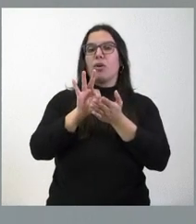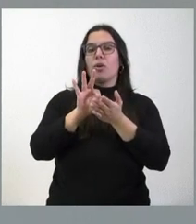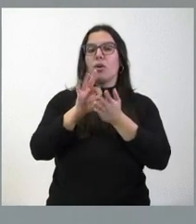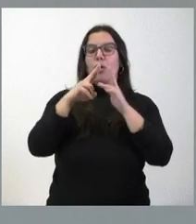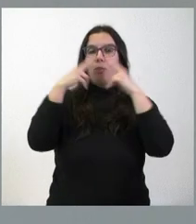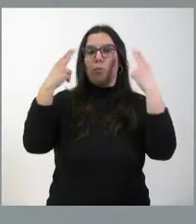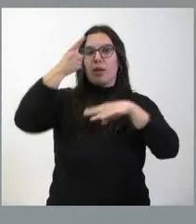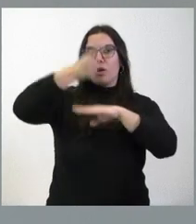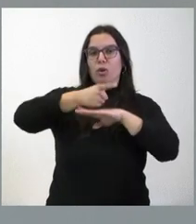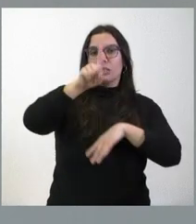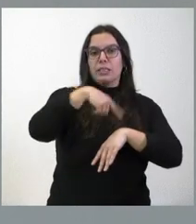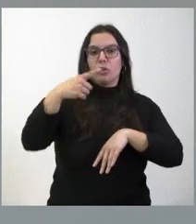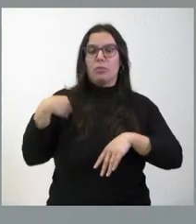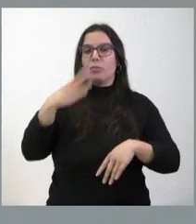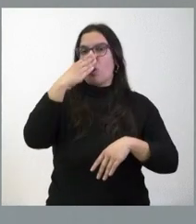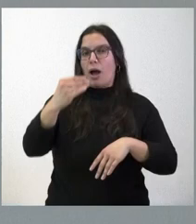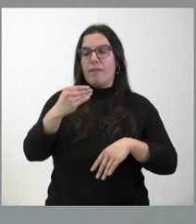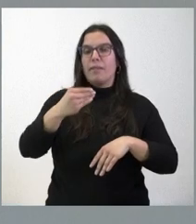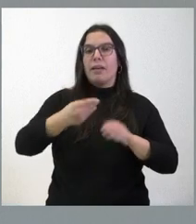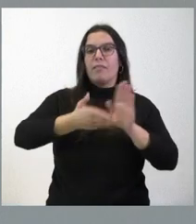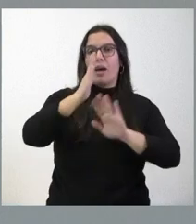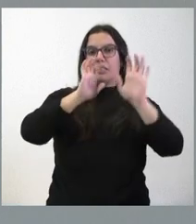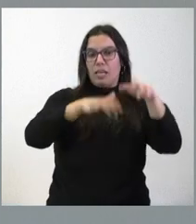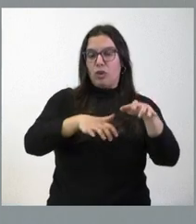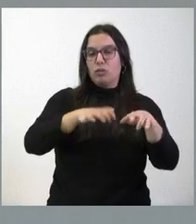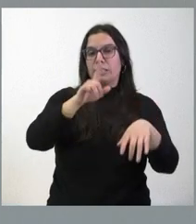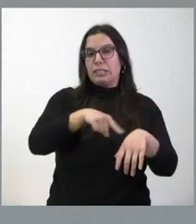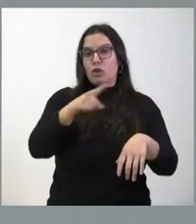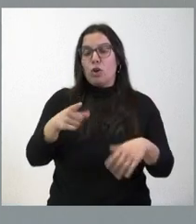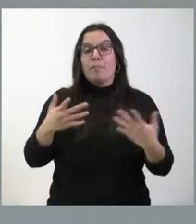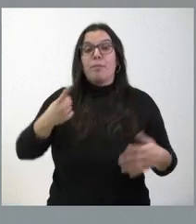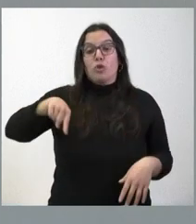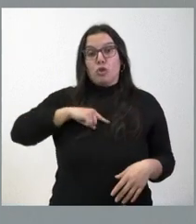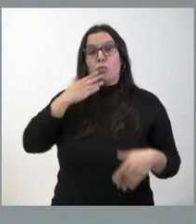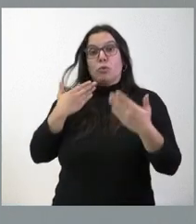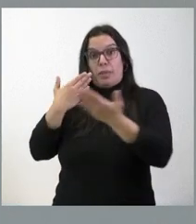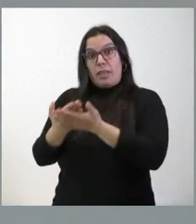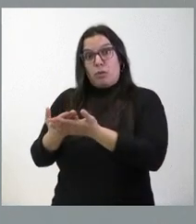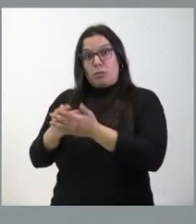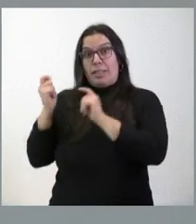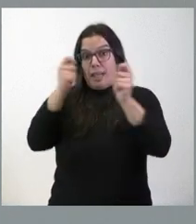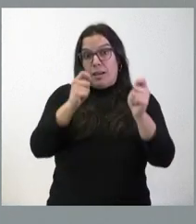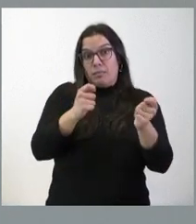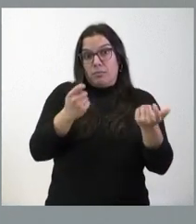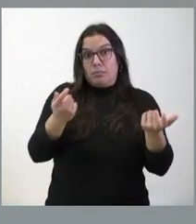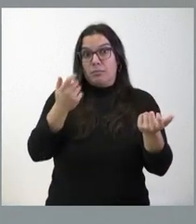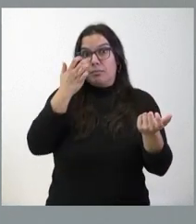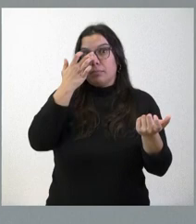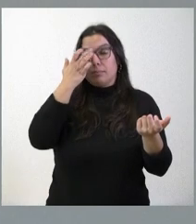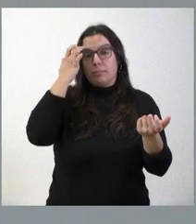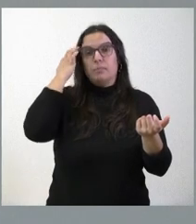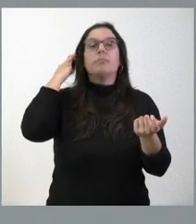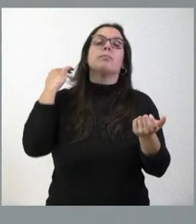de servicio público de la línea de alta velocidad que usted se ha señalado. Nosotros hemos pedido esa declaración de la línea